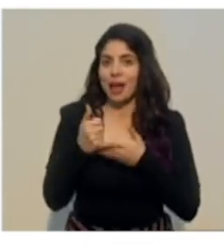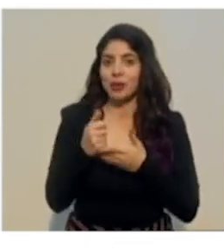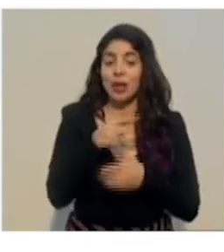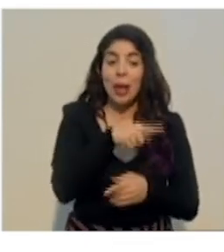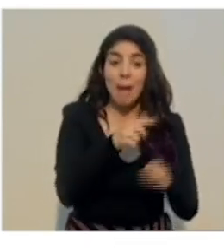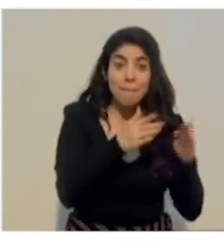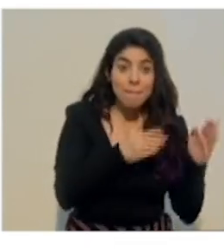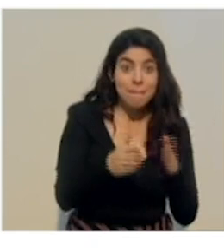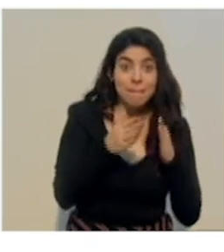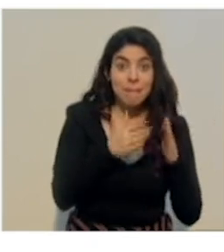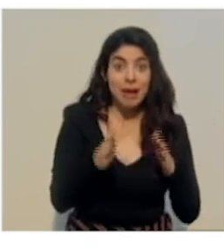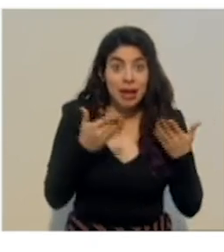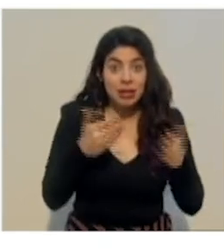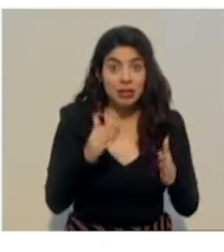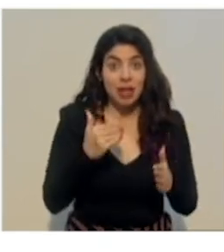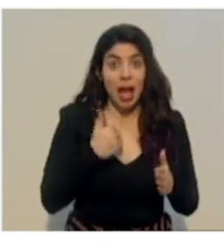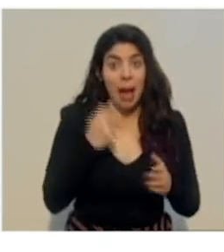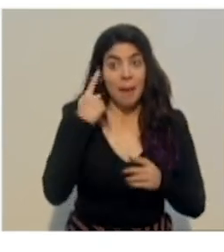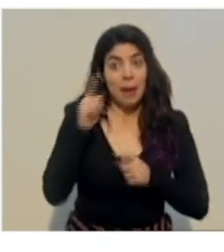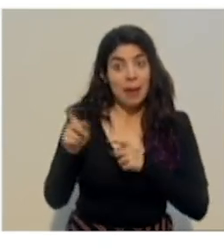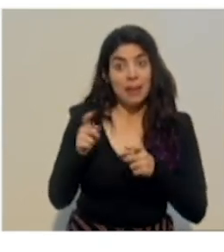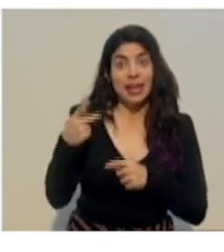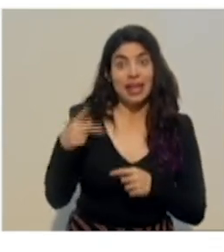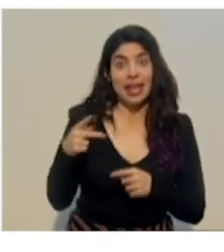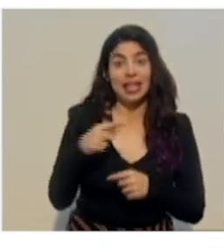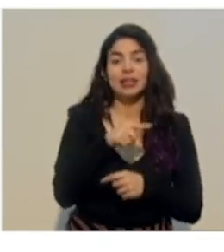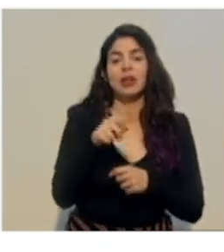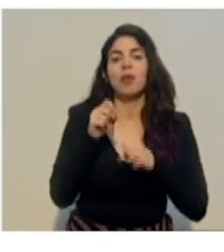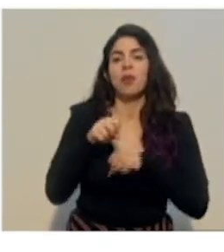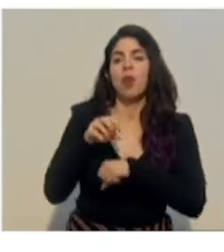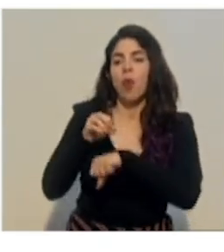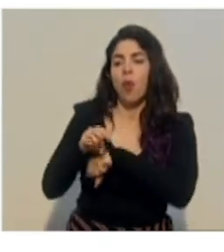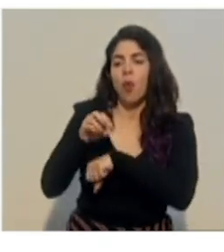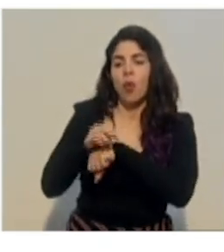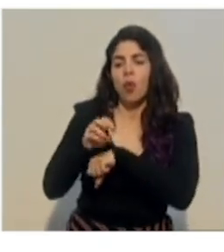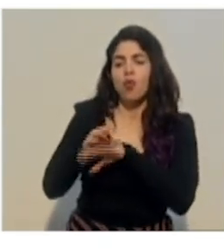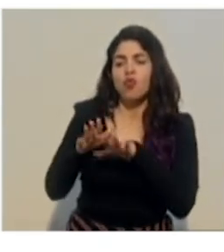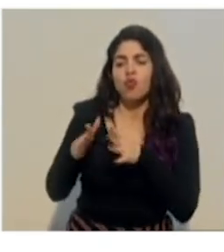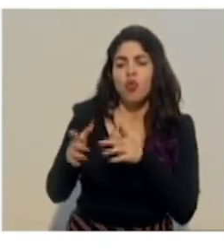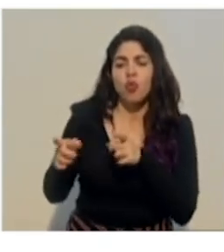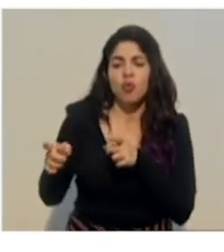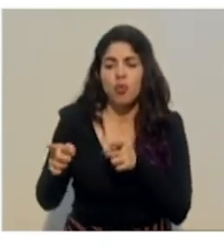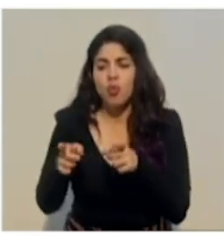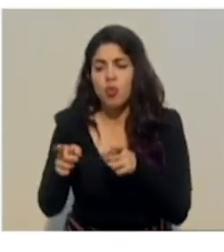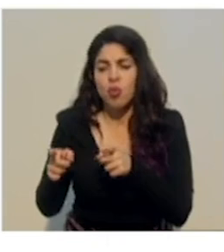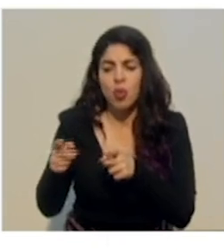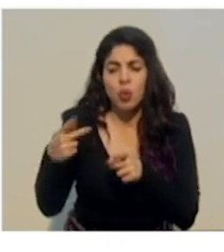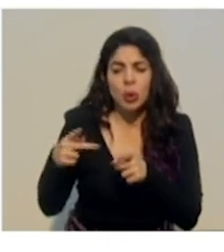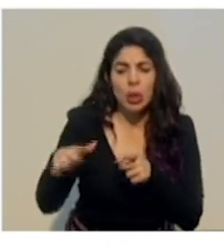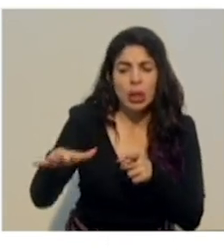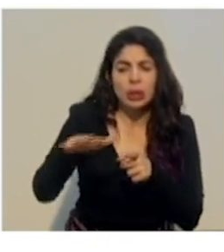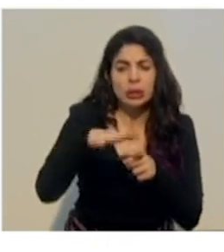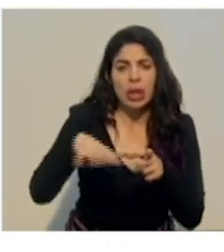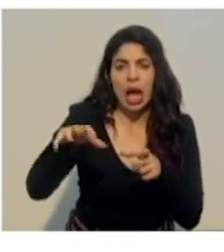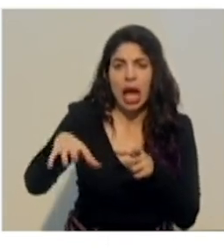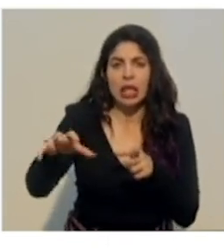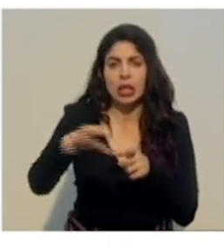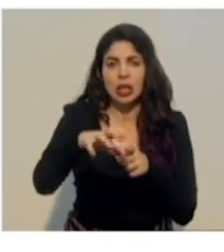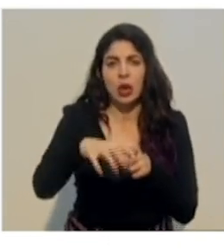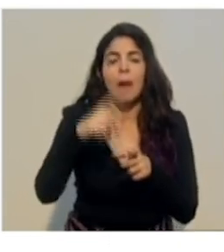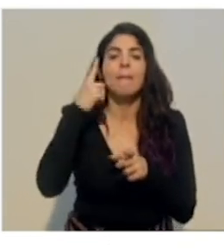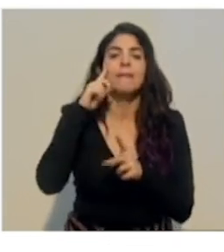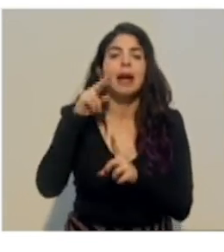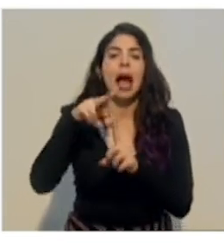riesgo, orientar el riesgo de manera positiva dentro del cantón con la aplicación específica de medidas